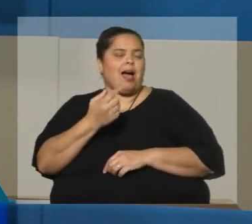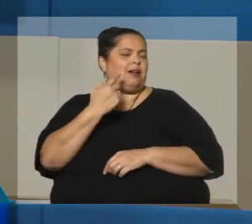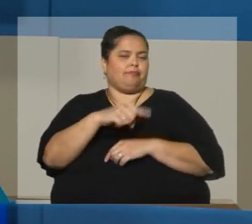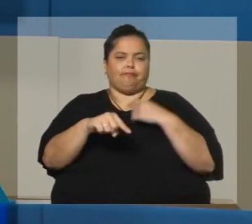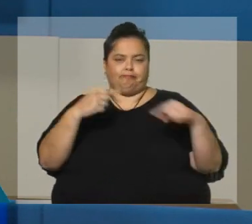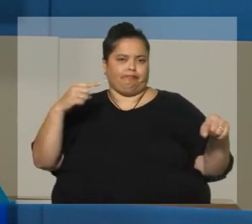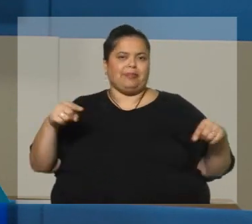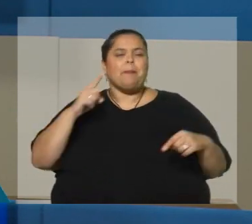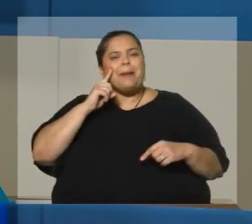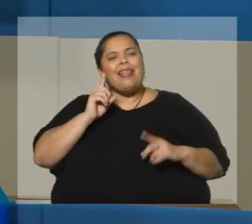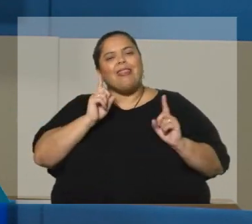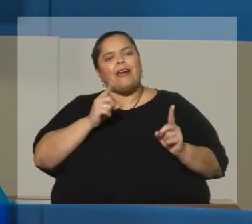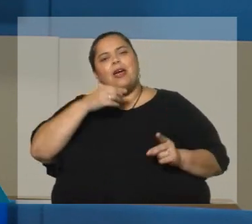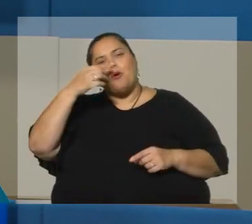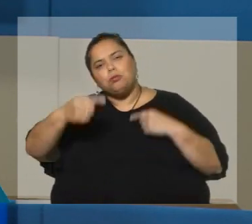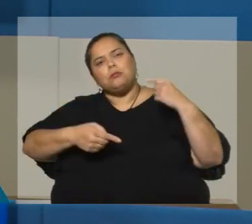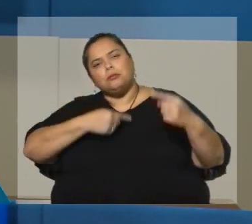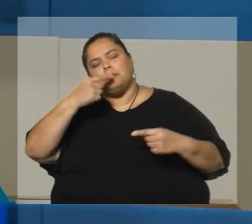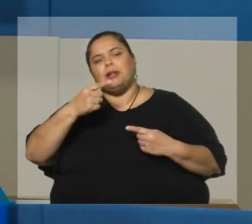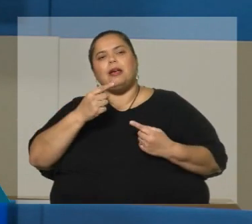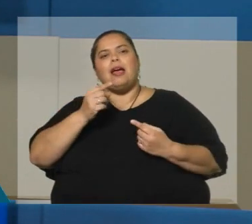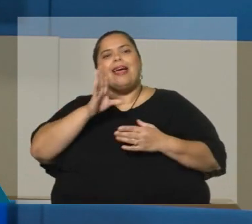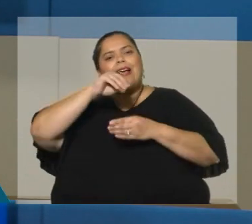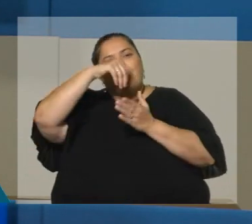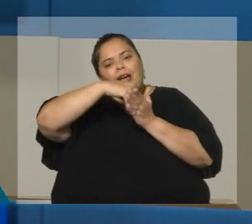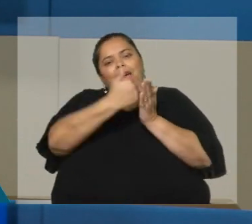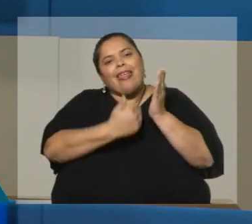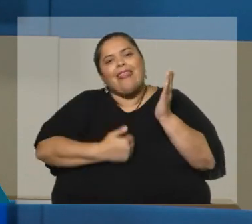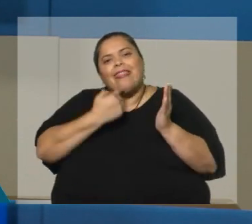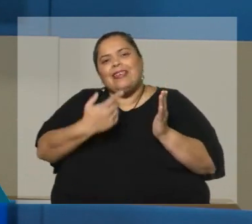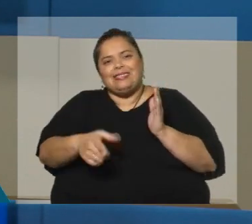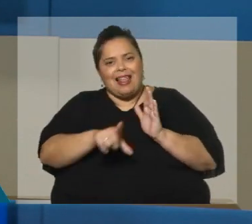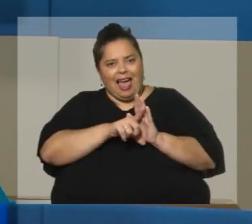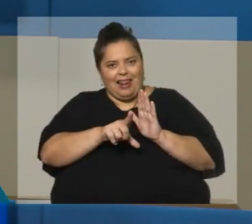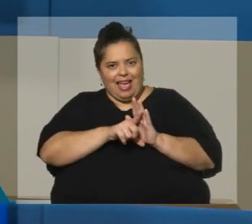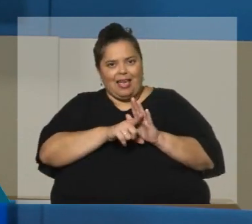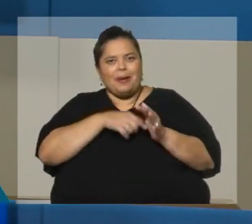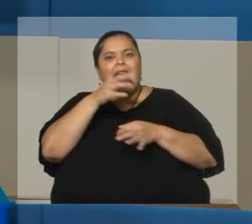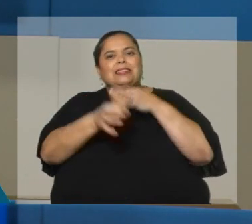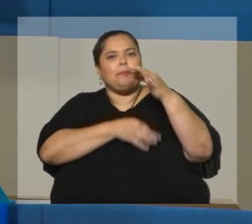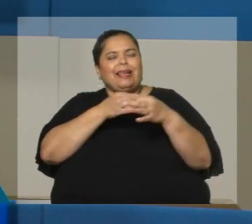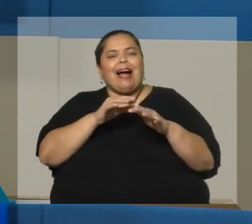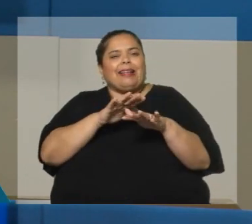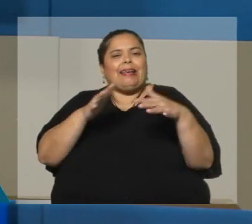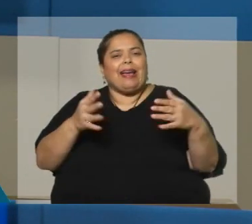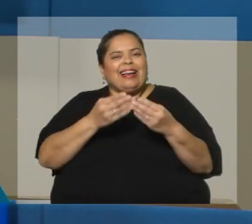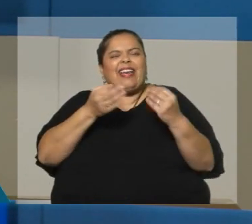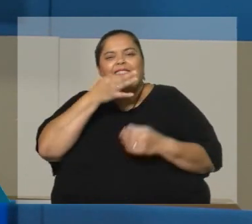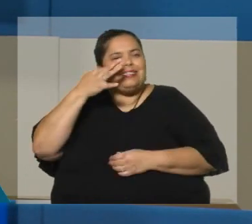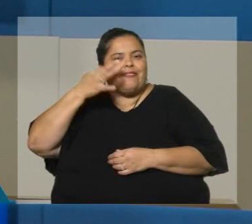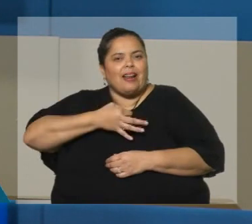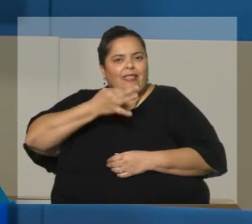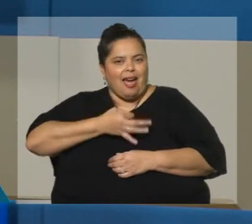creo que hay que hablar mucho del tema, de los contenidos, y transmitir cuál es el contenido real